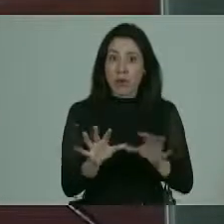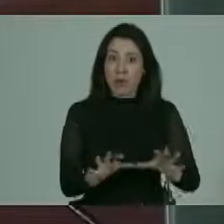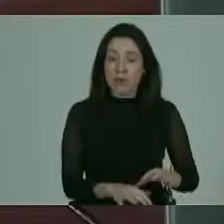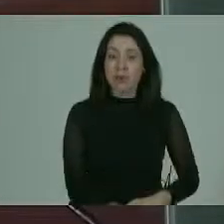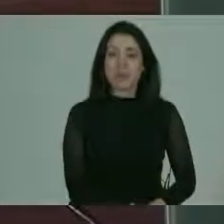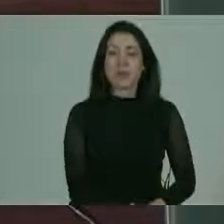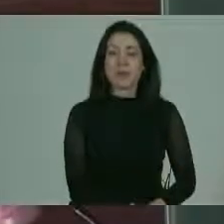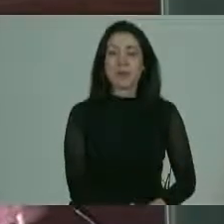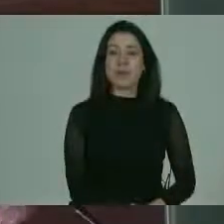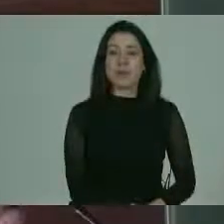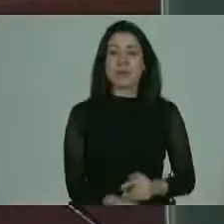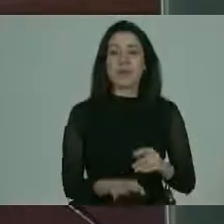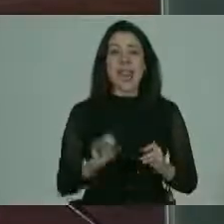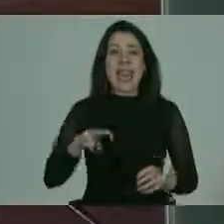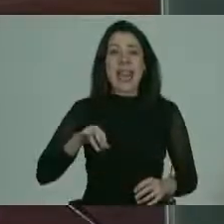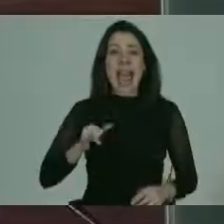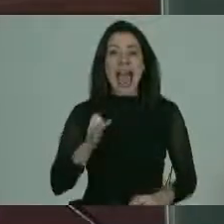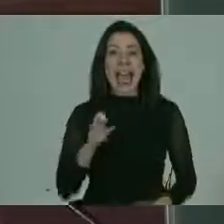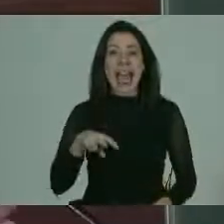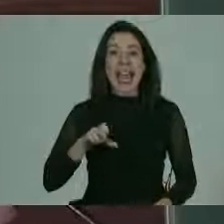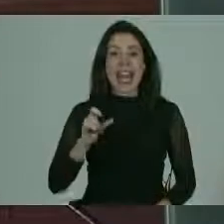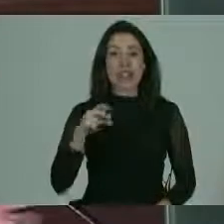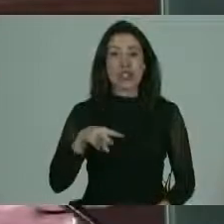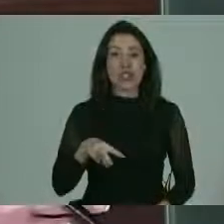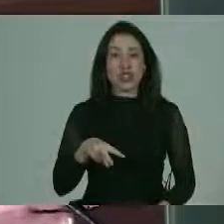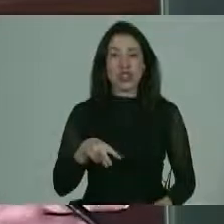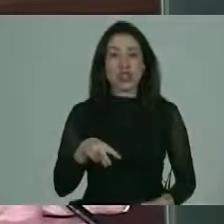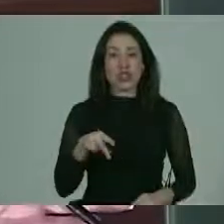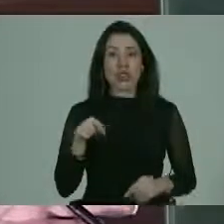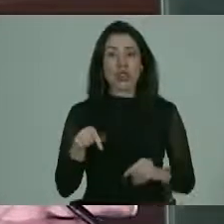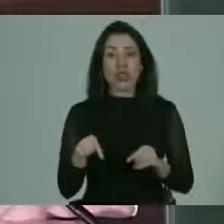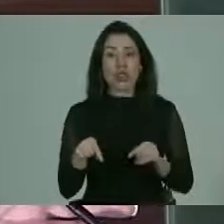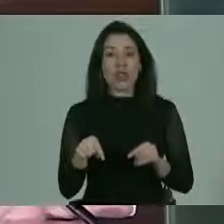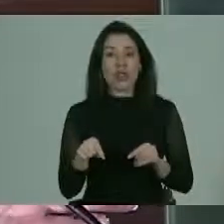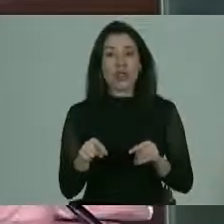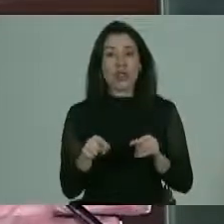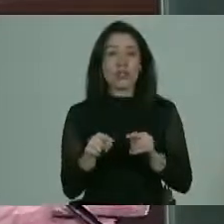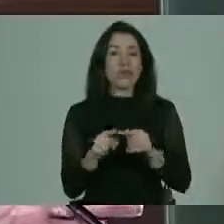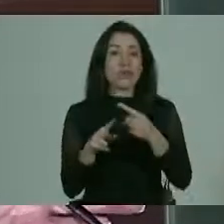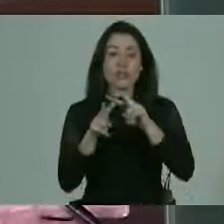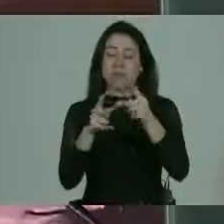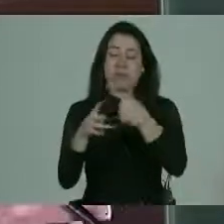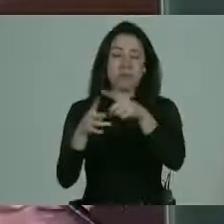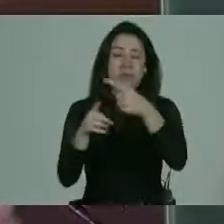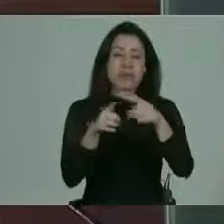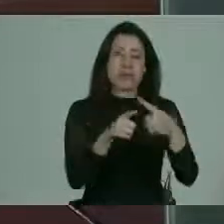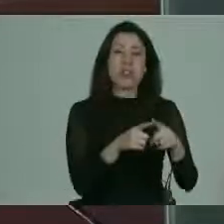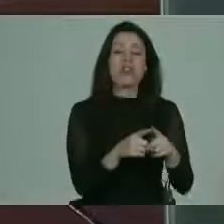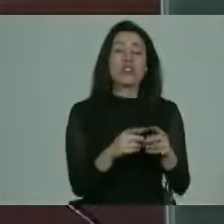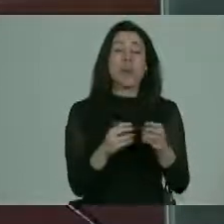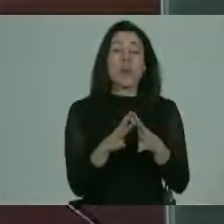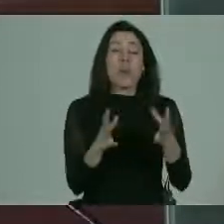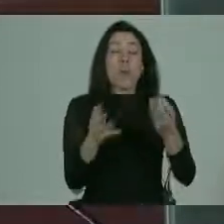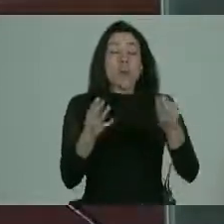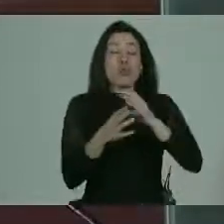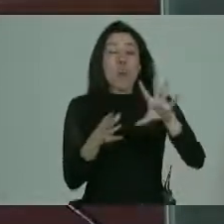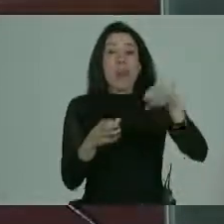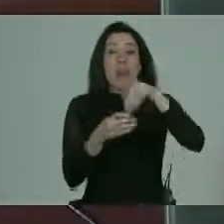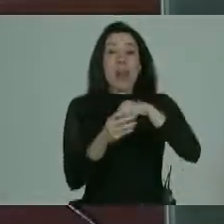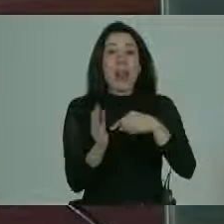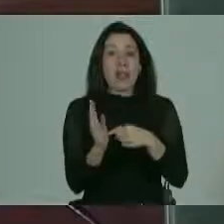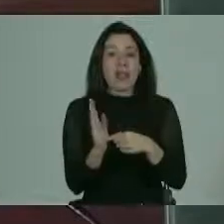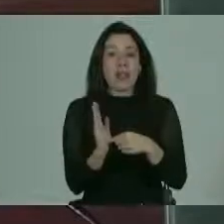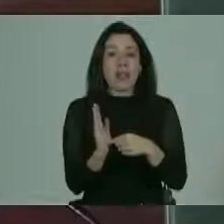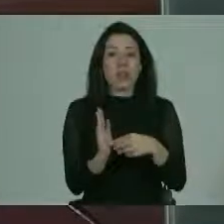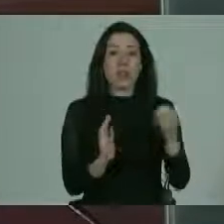y esto y de las enajenaciones y otras cosas son cosas de una geometría variable entonces cabe cualquier cosa ahí y obviamente